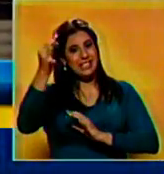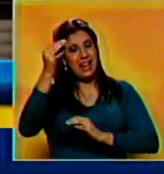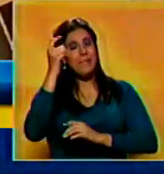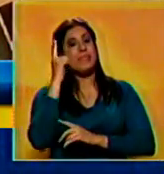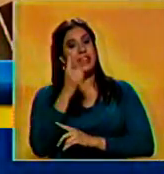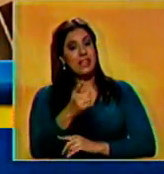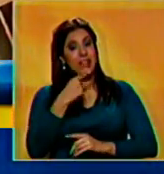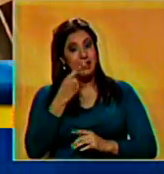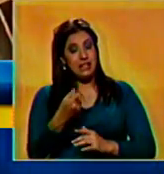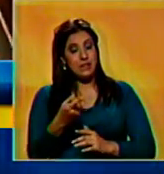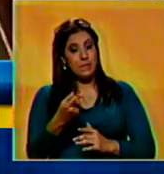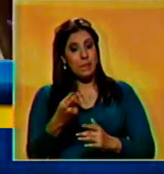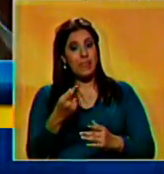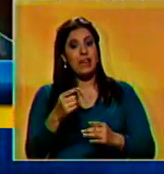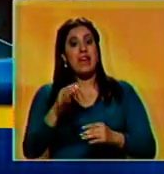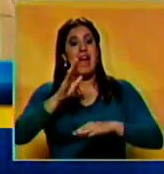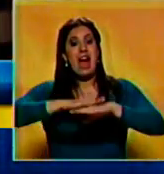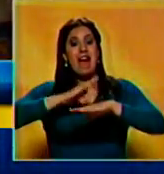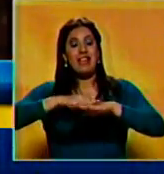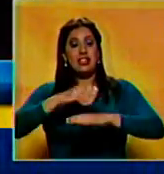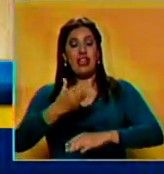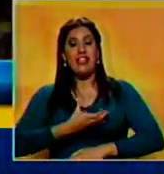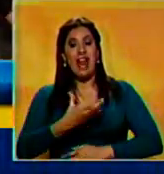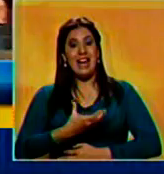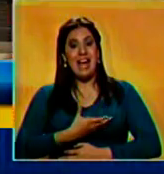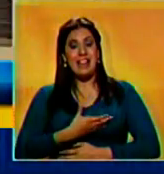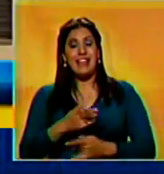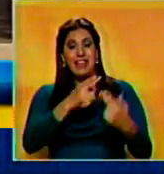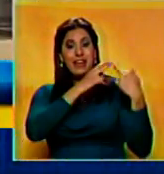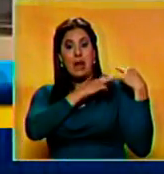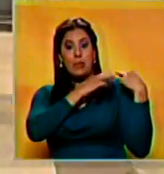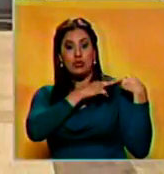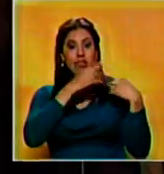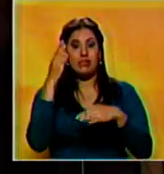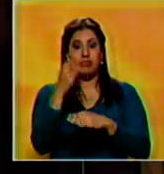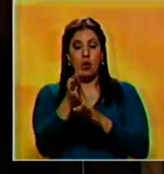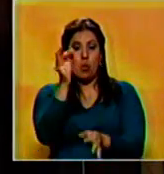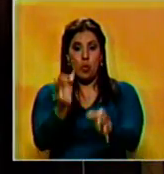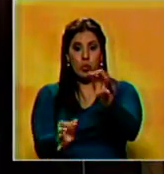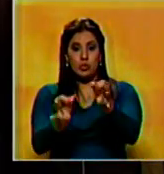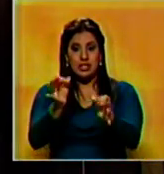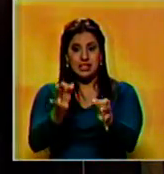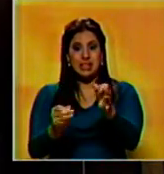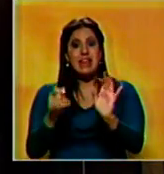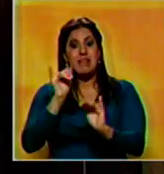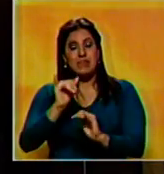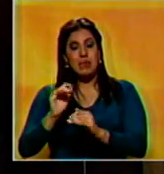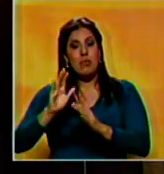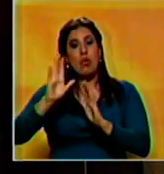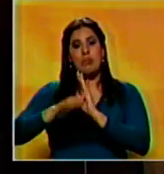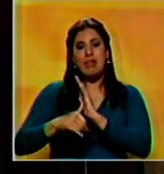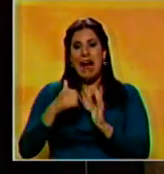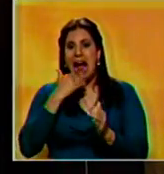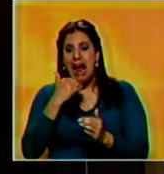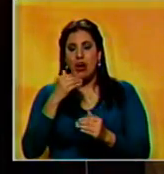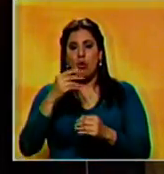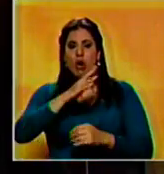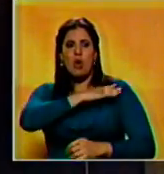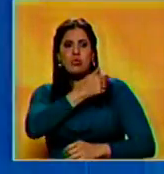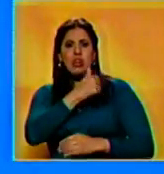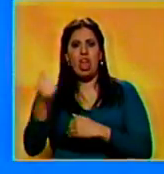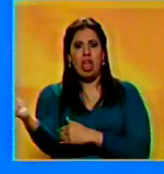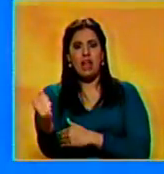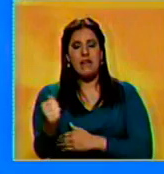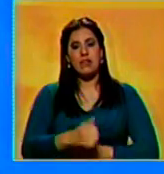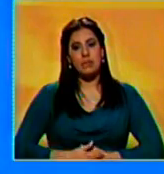determinará, a solicitud del alcalde, la responsabilidad penal y jurídica derivada de la desobediencia a la autoridad.